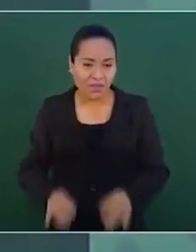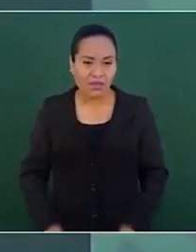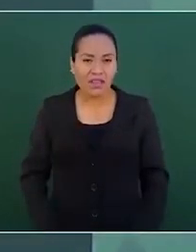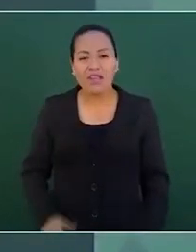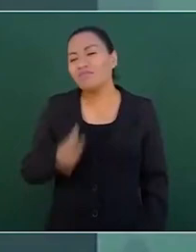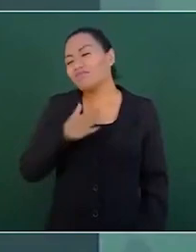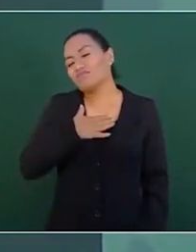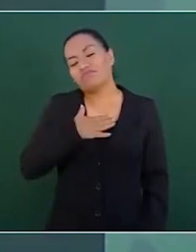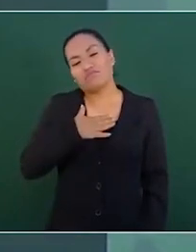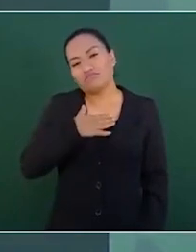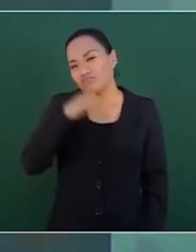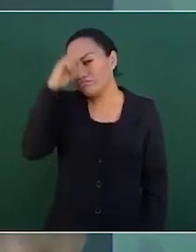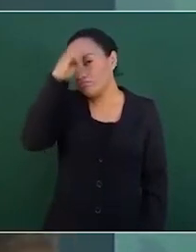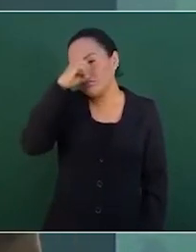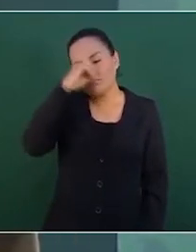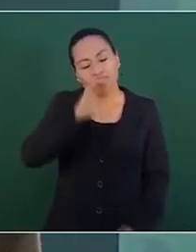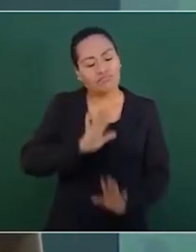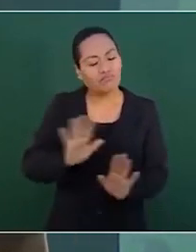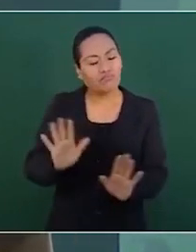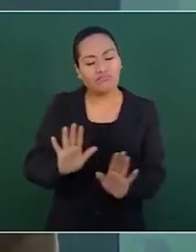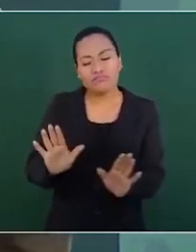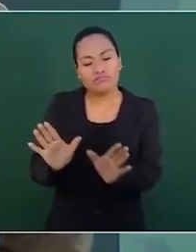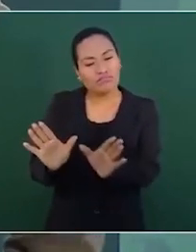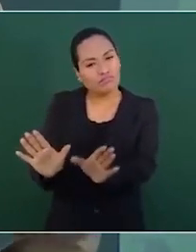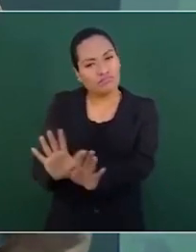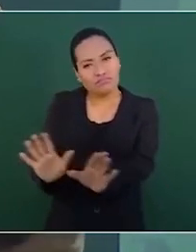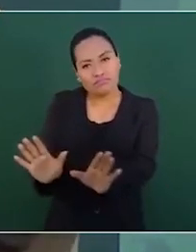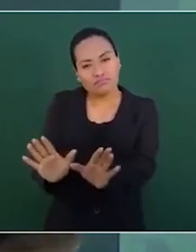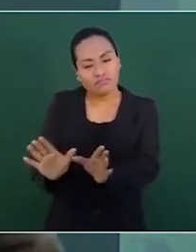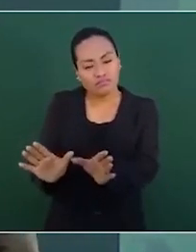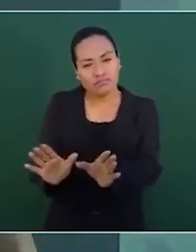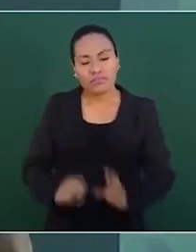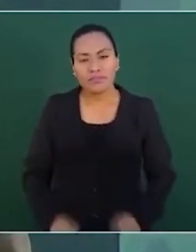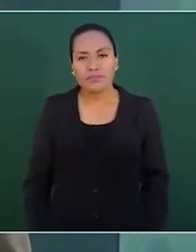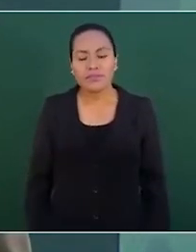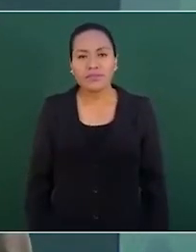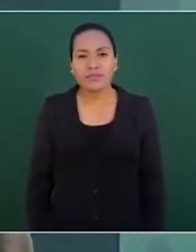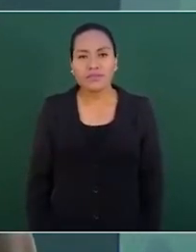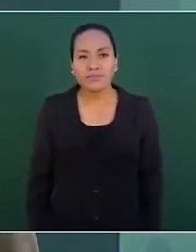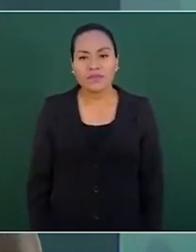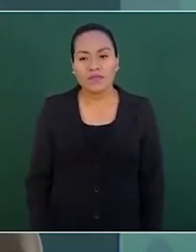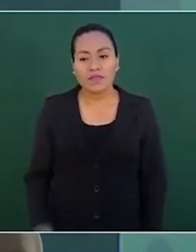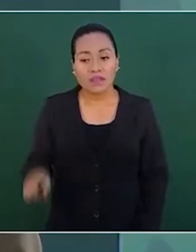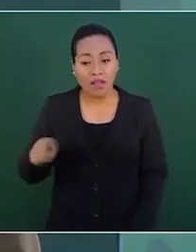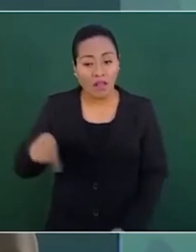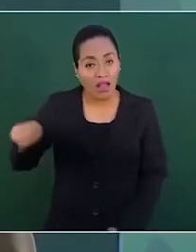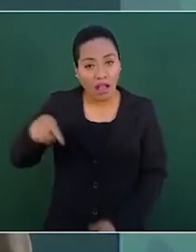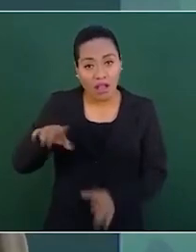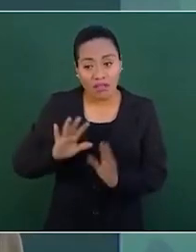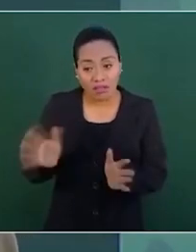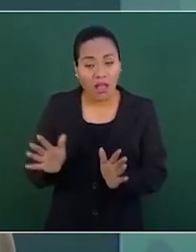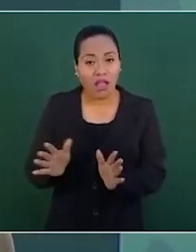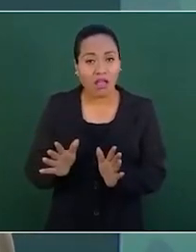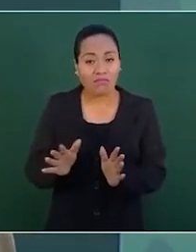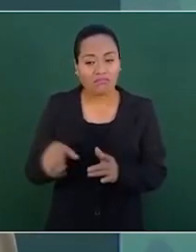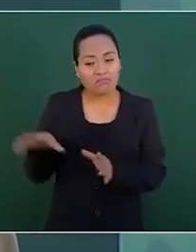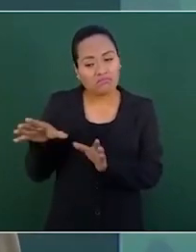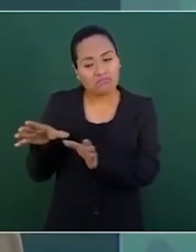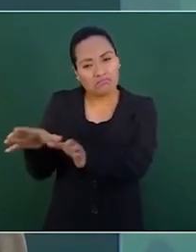de eso. Yo lo que creo es que ya hubo un cambio en el país